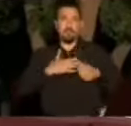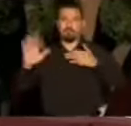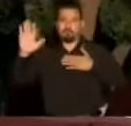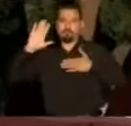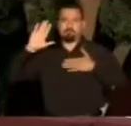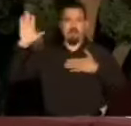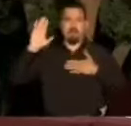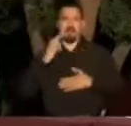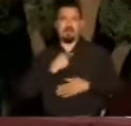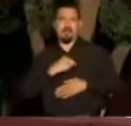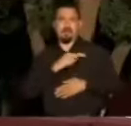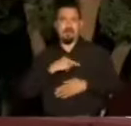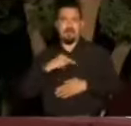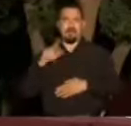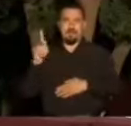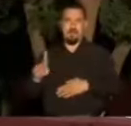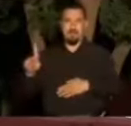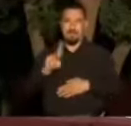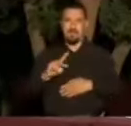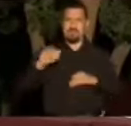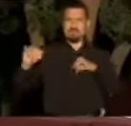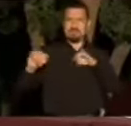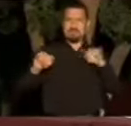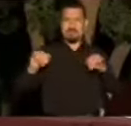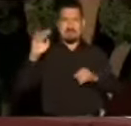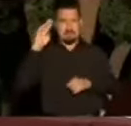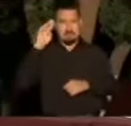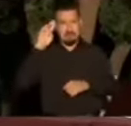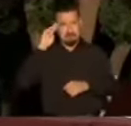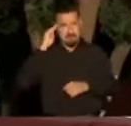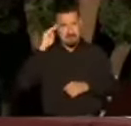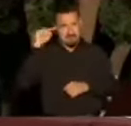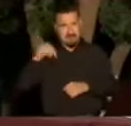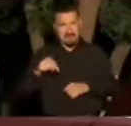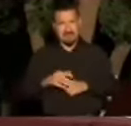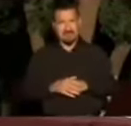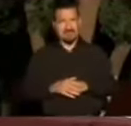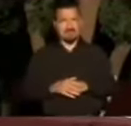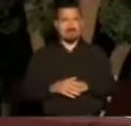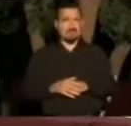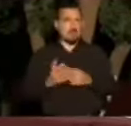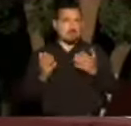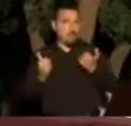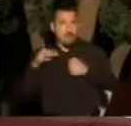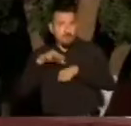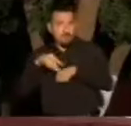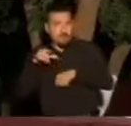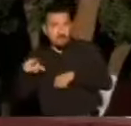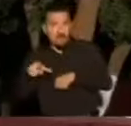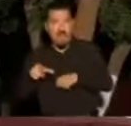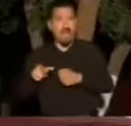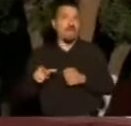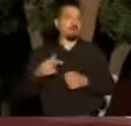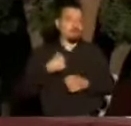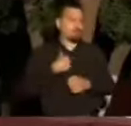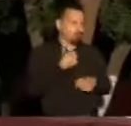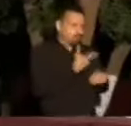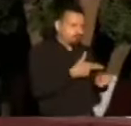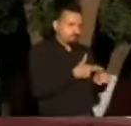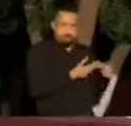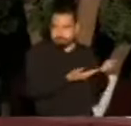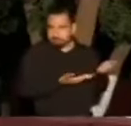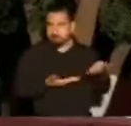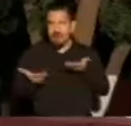con las comunidades, con los pueblos mayos, es el que no falten los médicos,